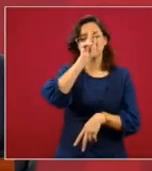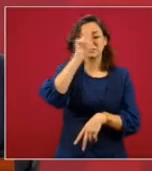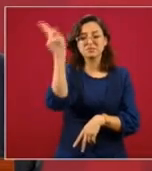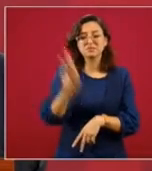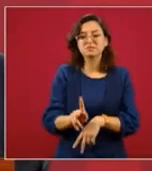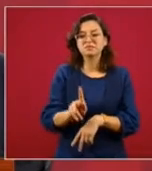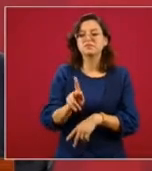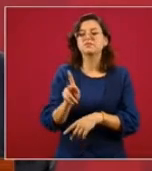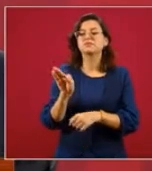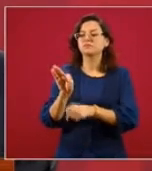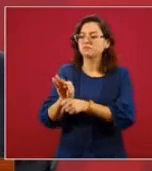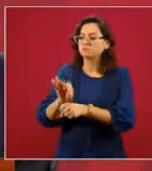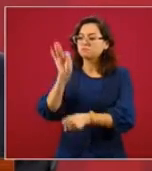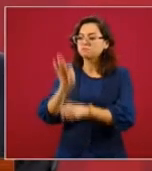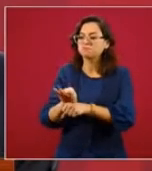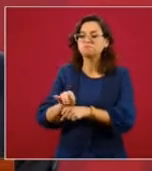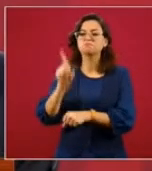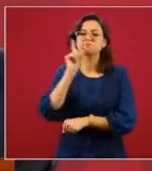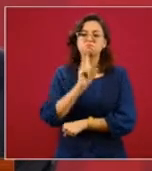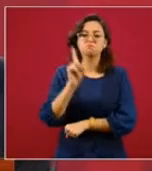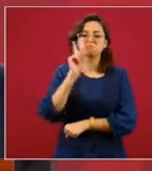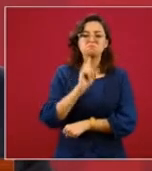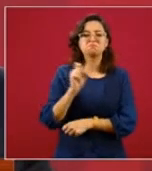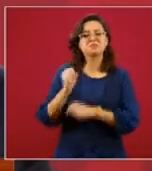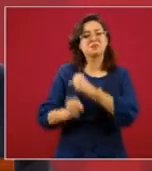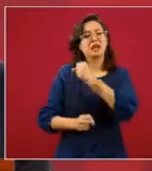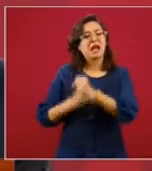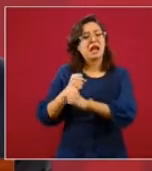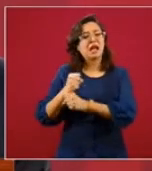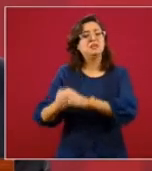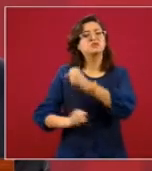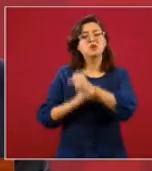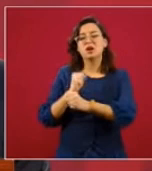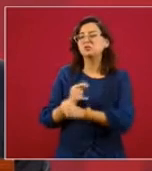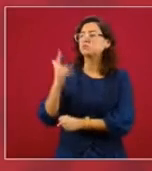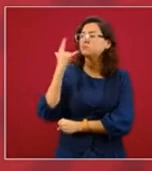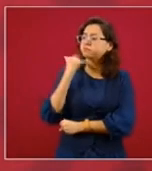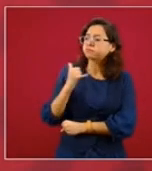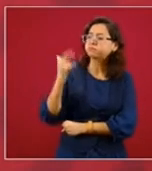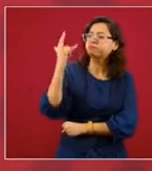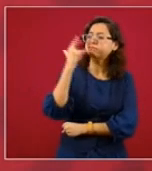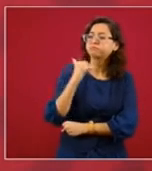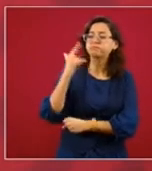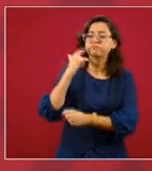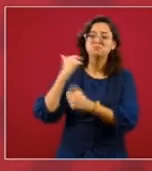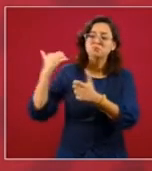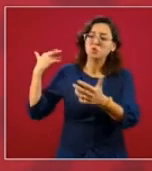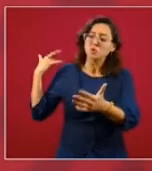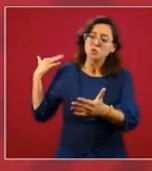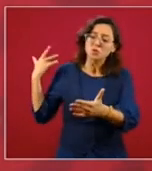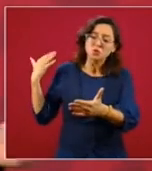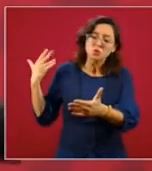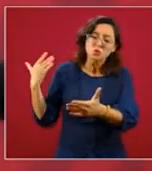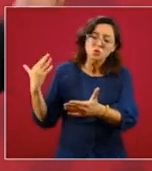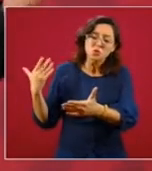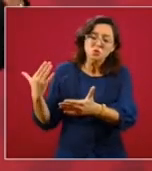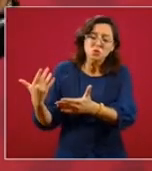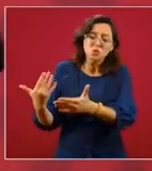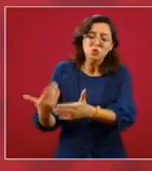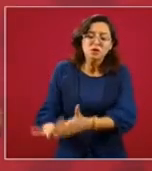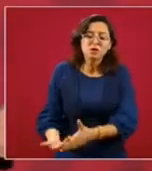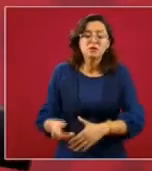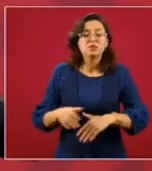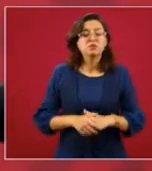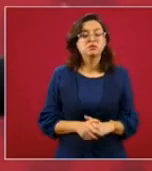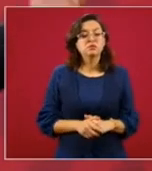en defensa de las mujeres, hay constancia de eso. Entonces, ahora a los conservadores les